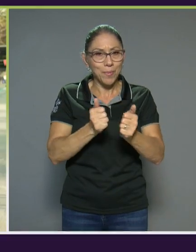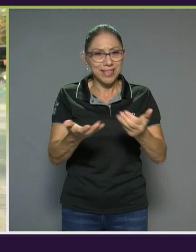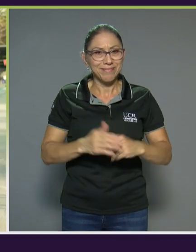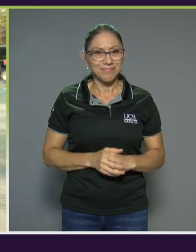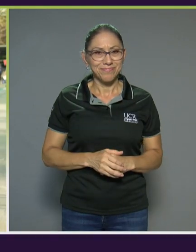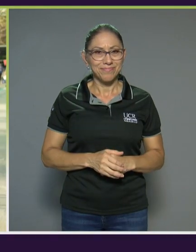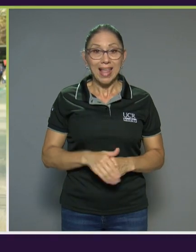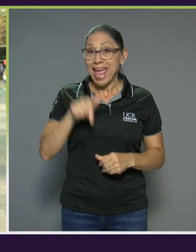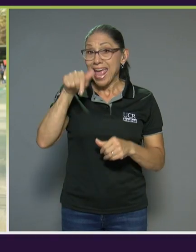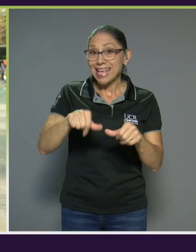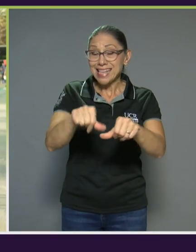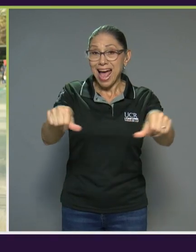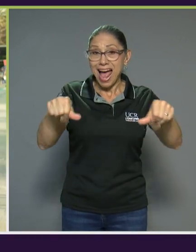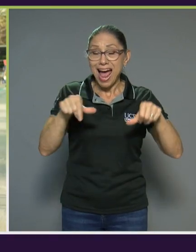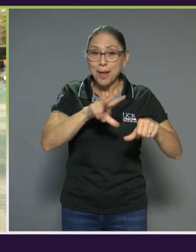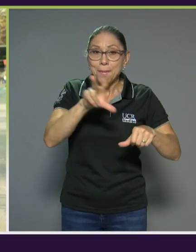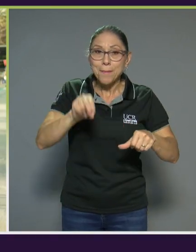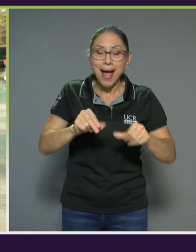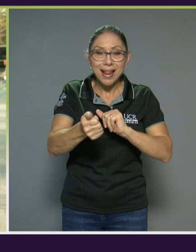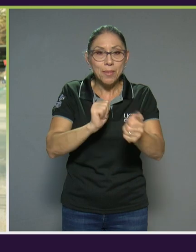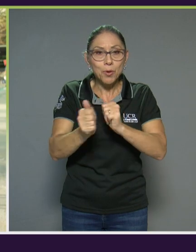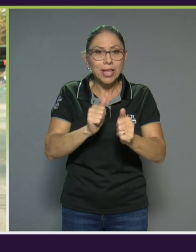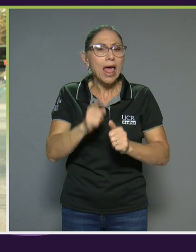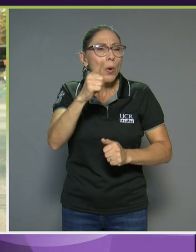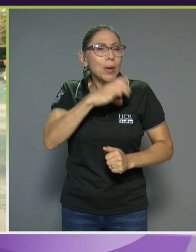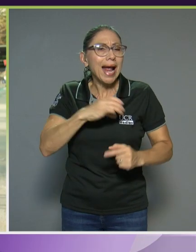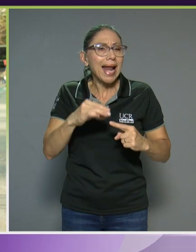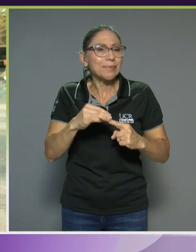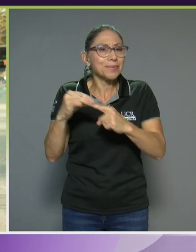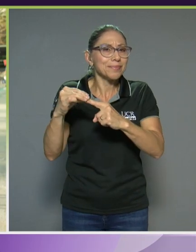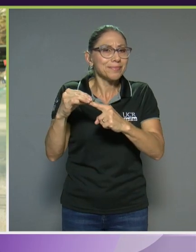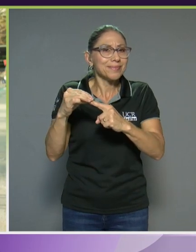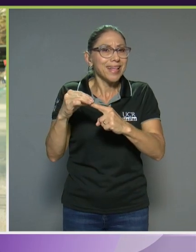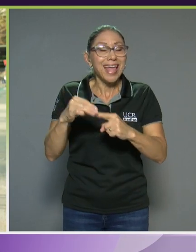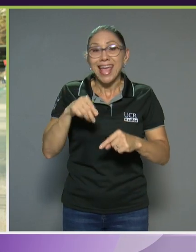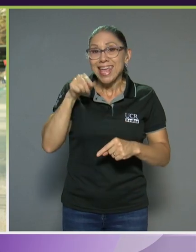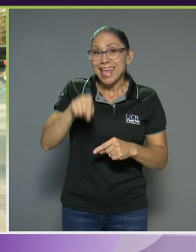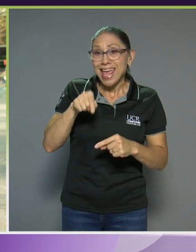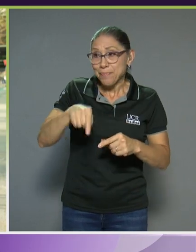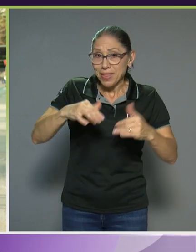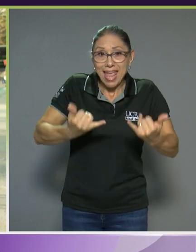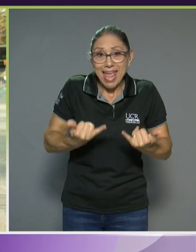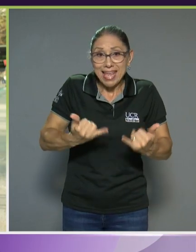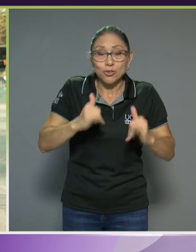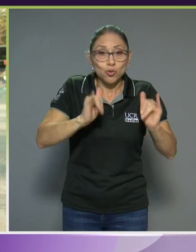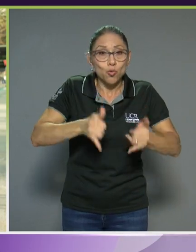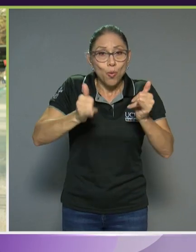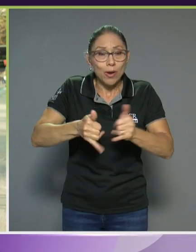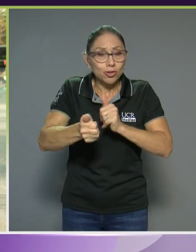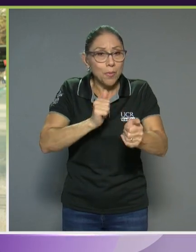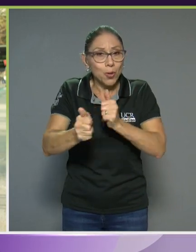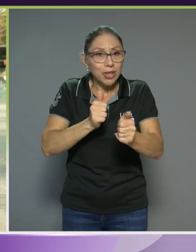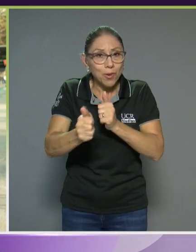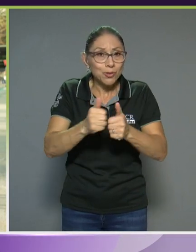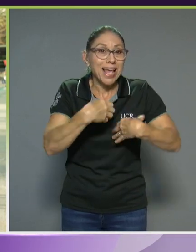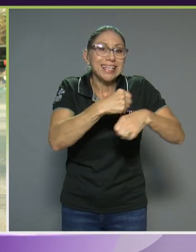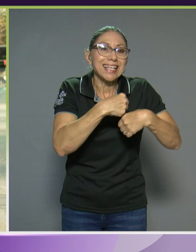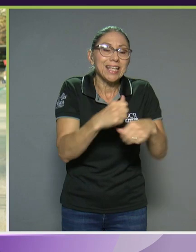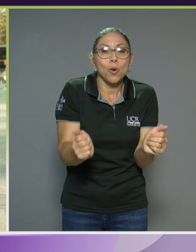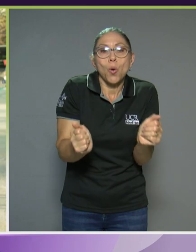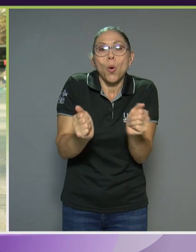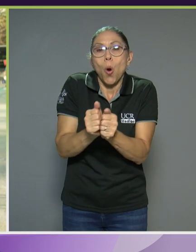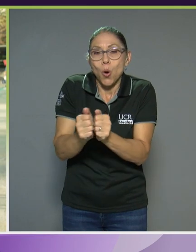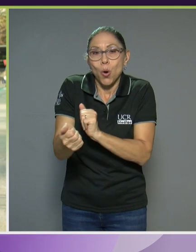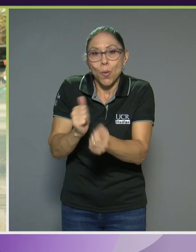Esta disciplina paradeportiva tiene la peculiaridad de haberse desarrollado en estos juegos deportivos en conjunto con las